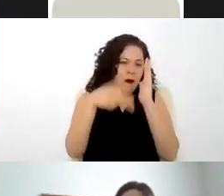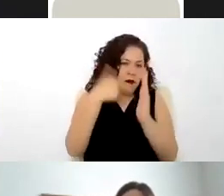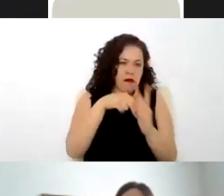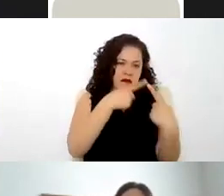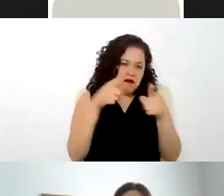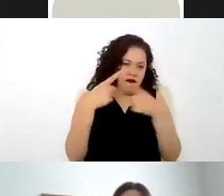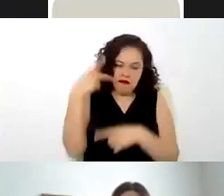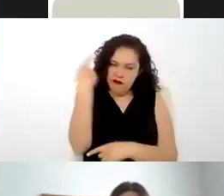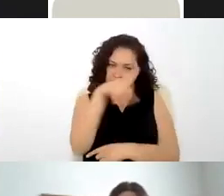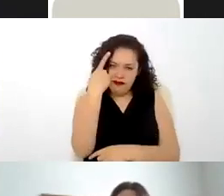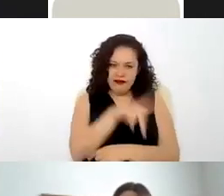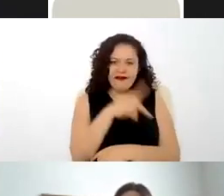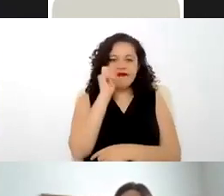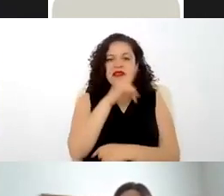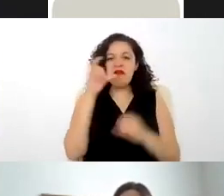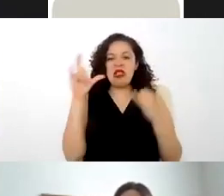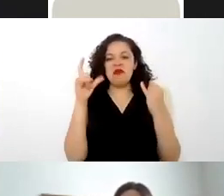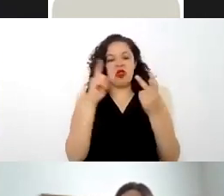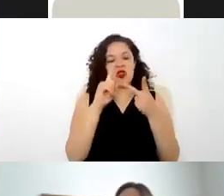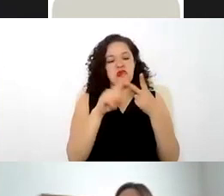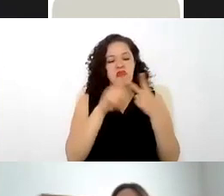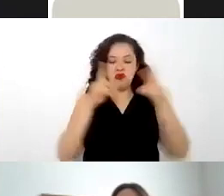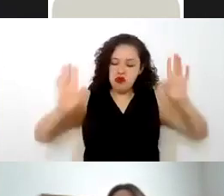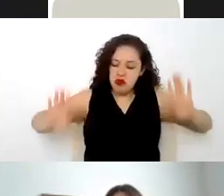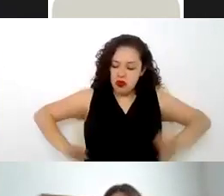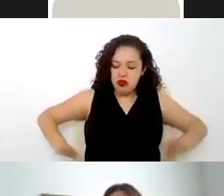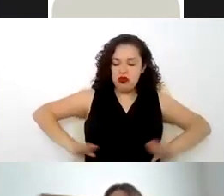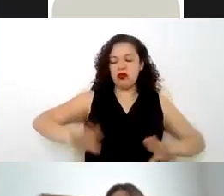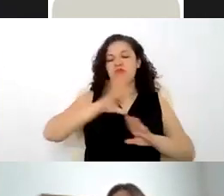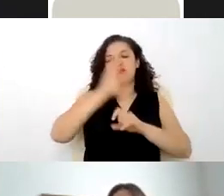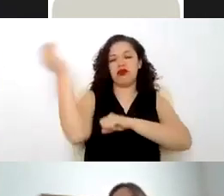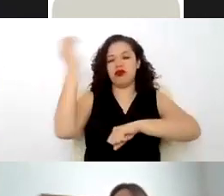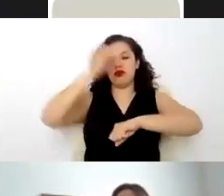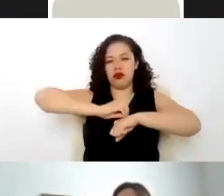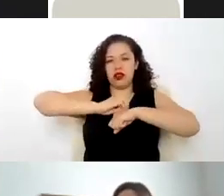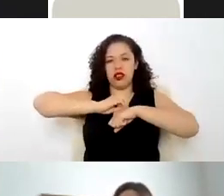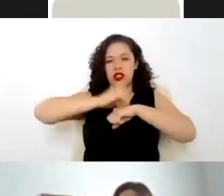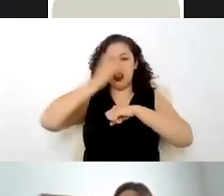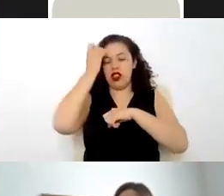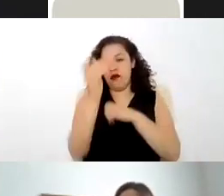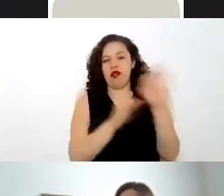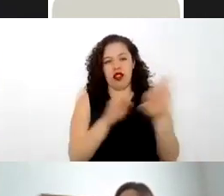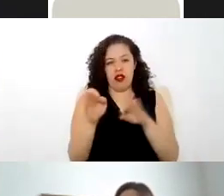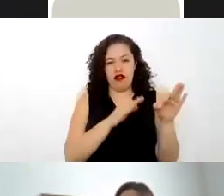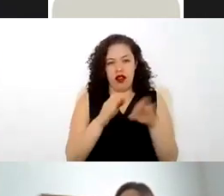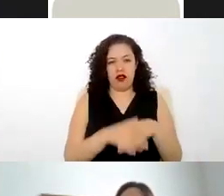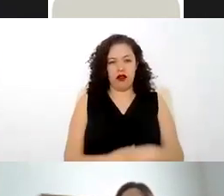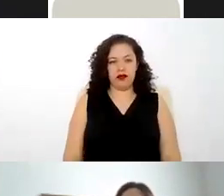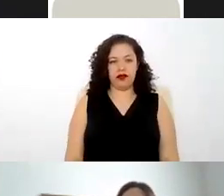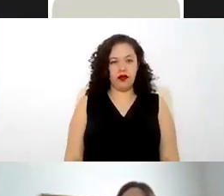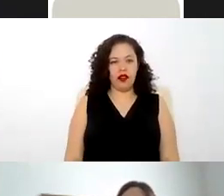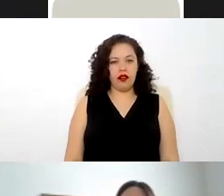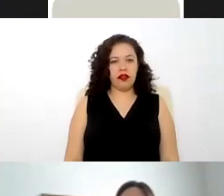la segunda característica que es una establecer una jornada de trabajo en